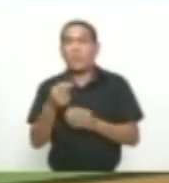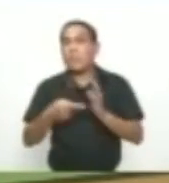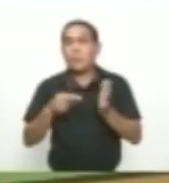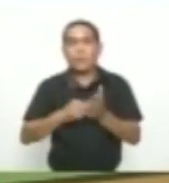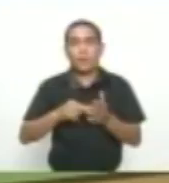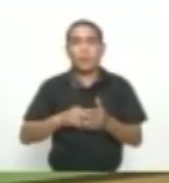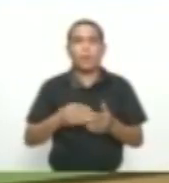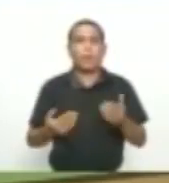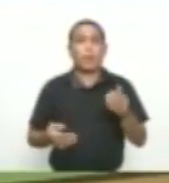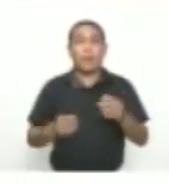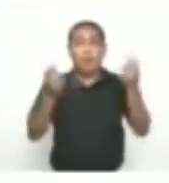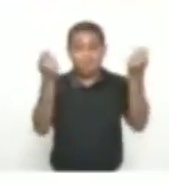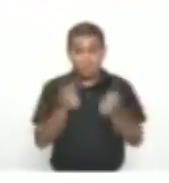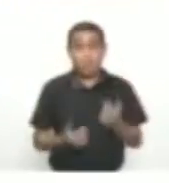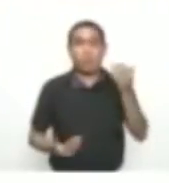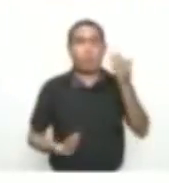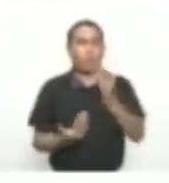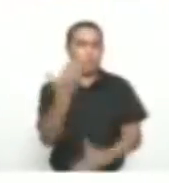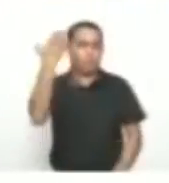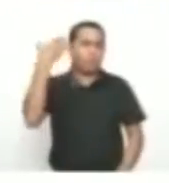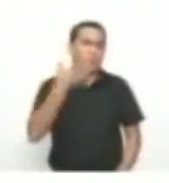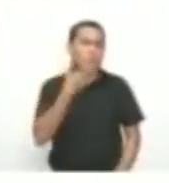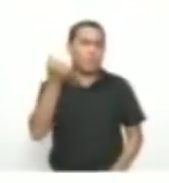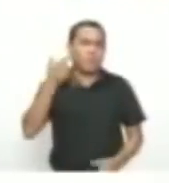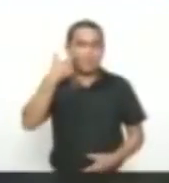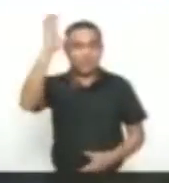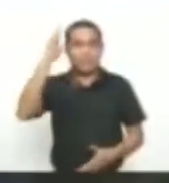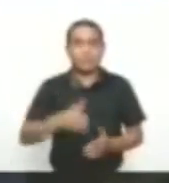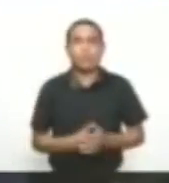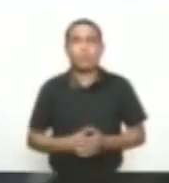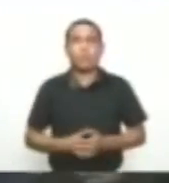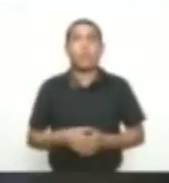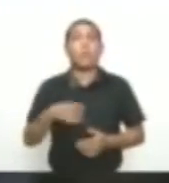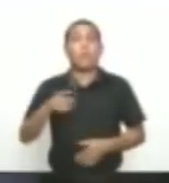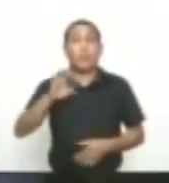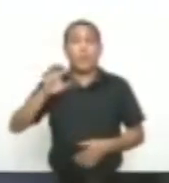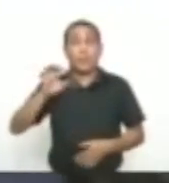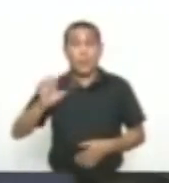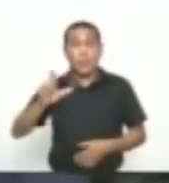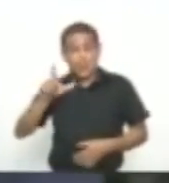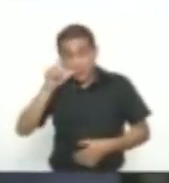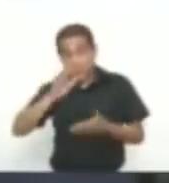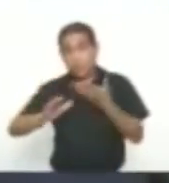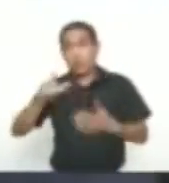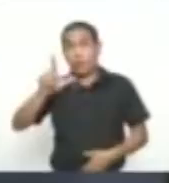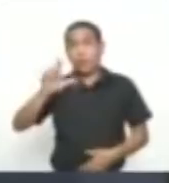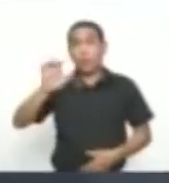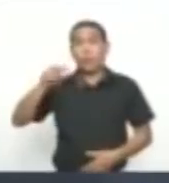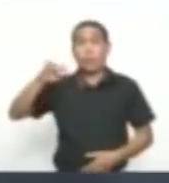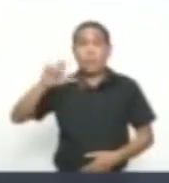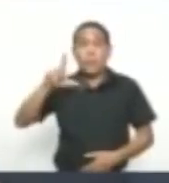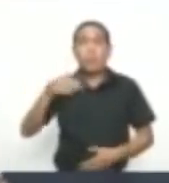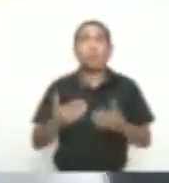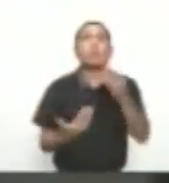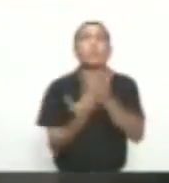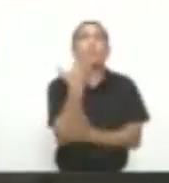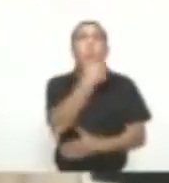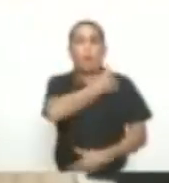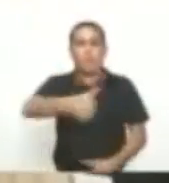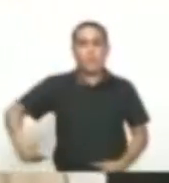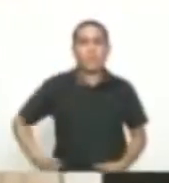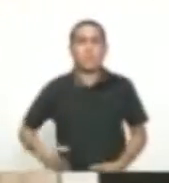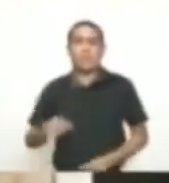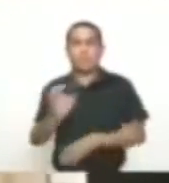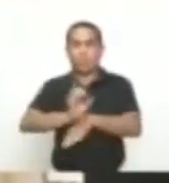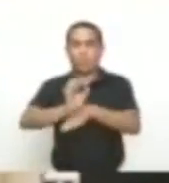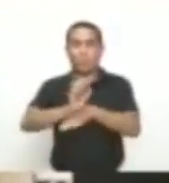la mejor economía Hoy se posesionó El socialista Lenín Moreno Como nuevo presidente De Ecuador Lenín